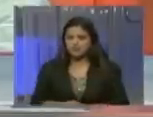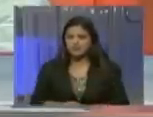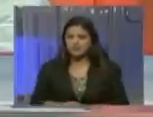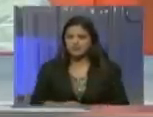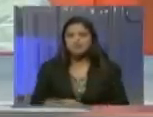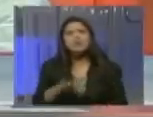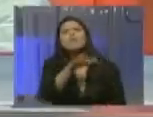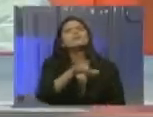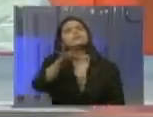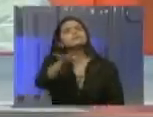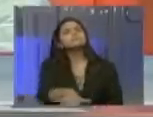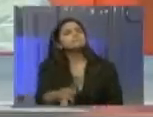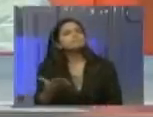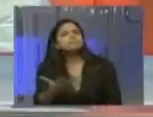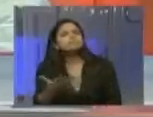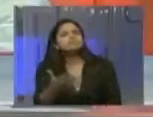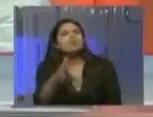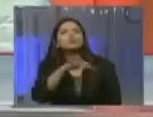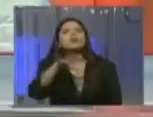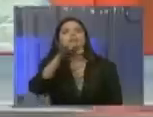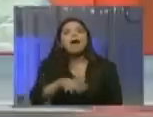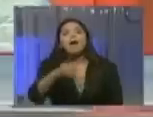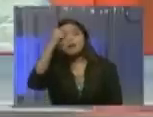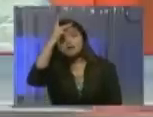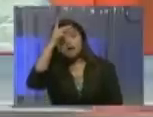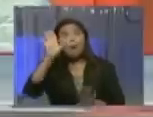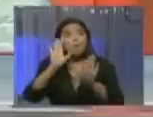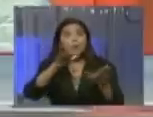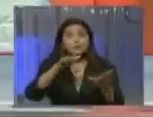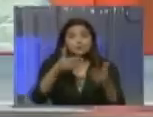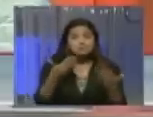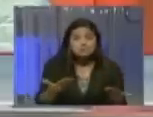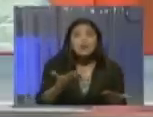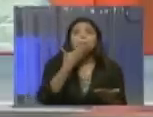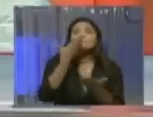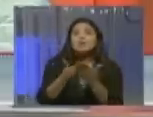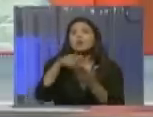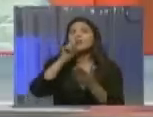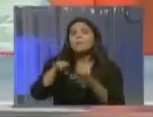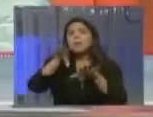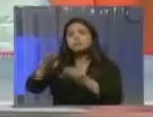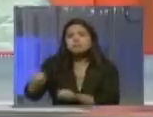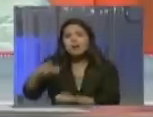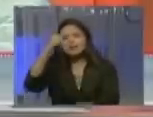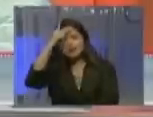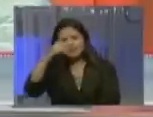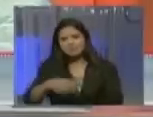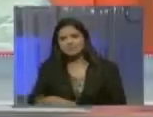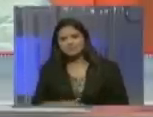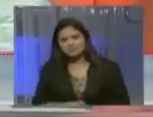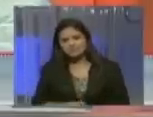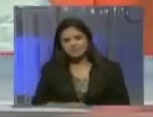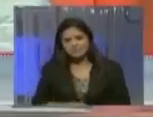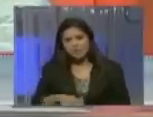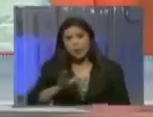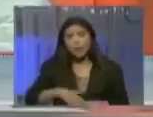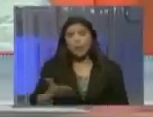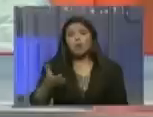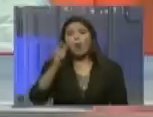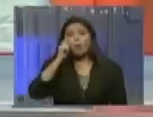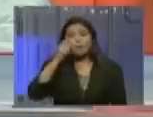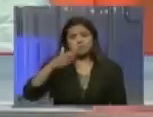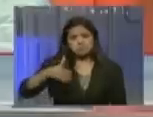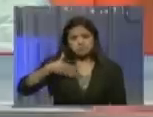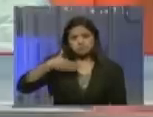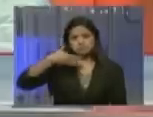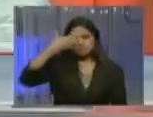¿Dónde están los que desde Irak apoyaron y pidieron la intervención de Irak? ¿Por qué? Salán Hussein tenía